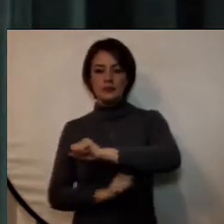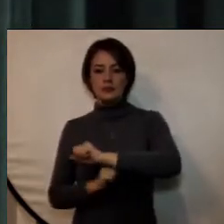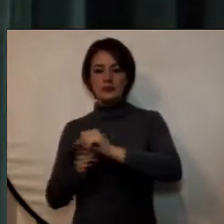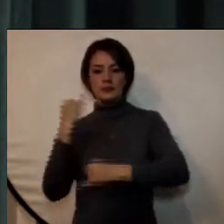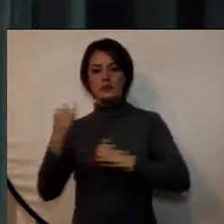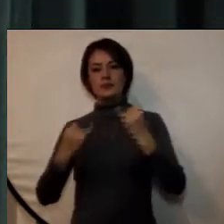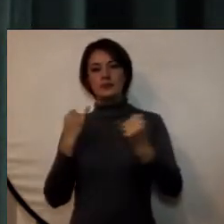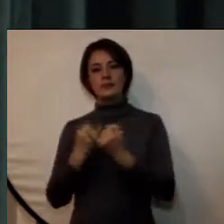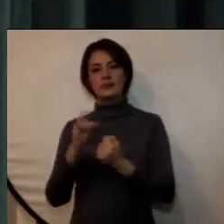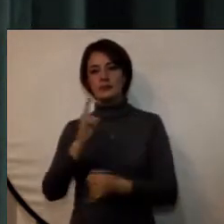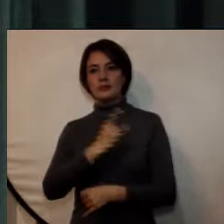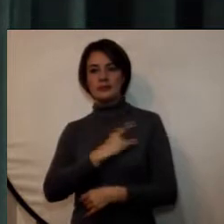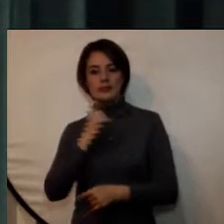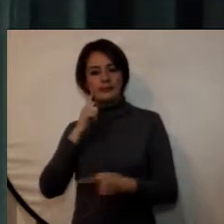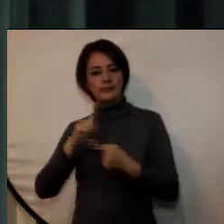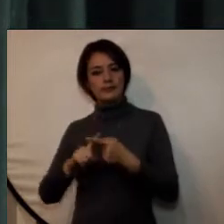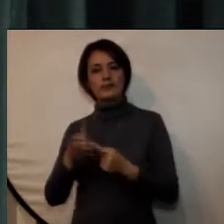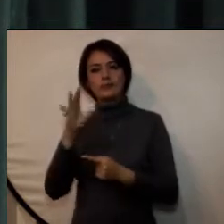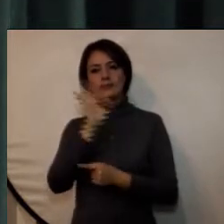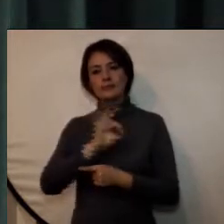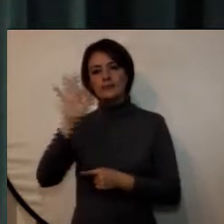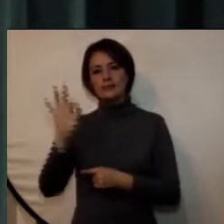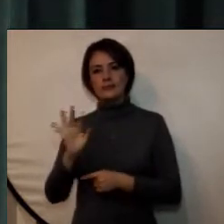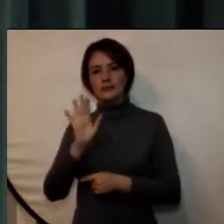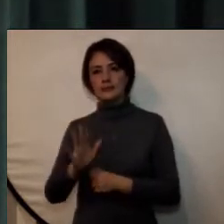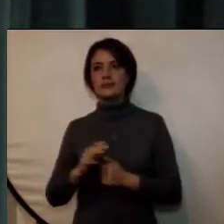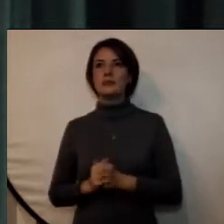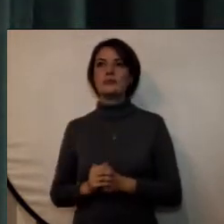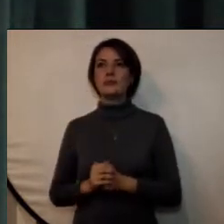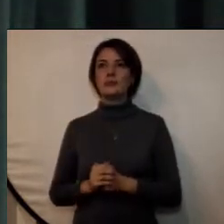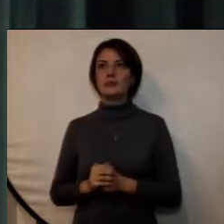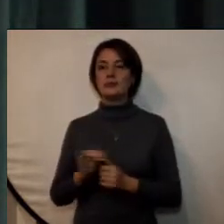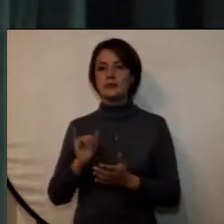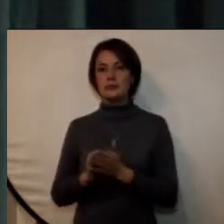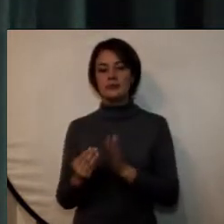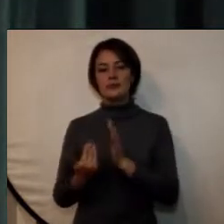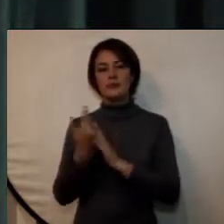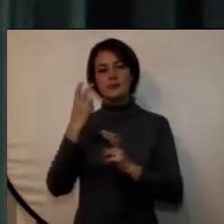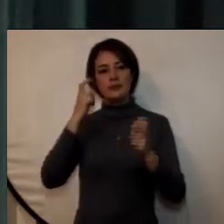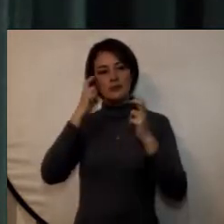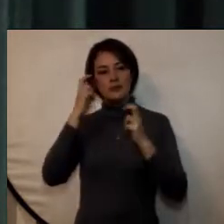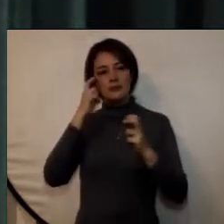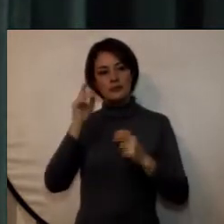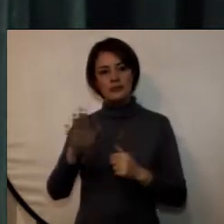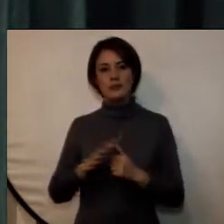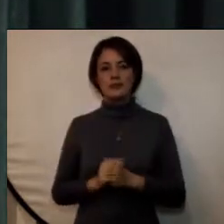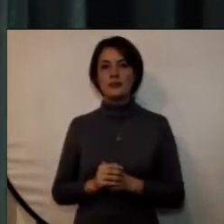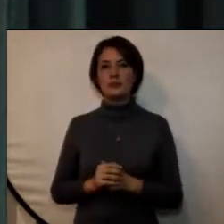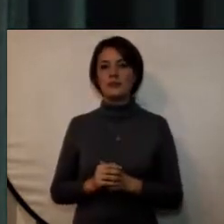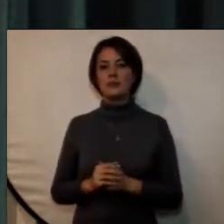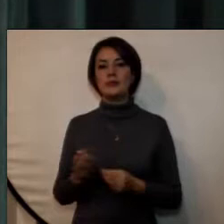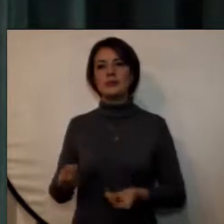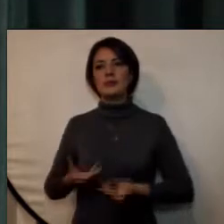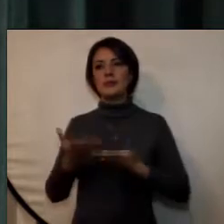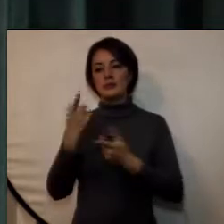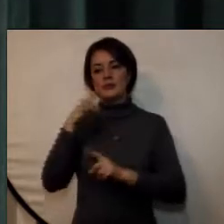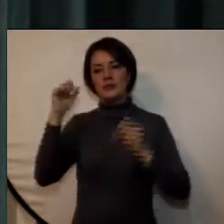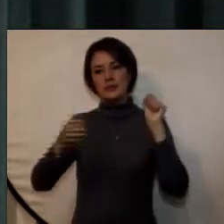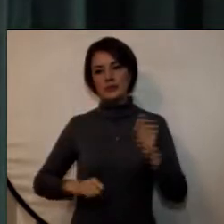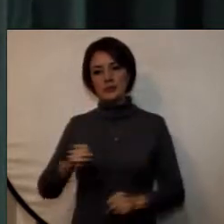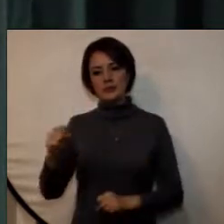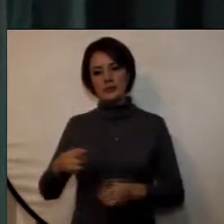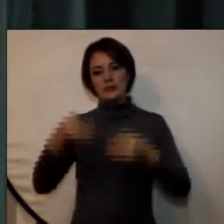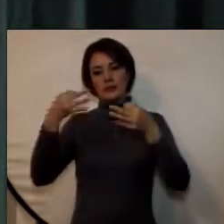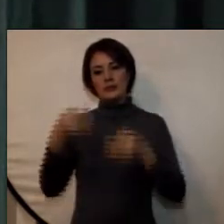imagen de la universidad al mejorar los índices en generación de nuevo conocimiento y ofrecen la posibilidad de